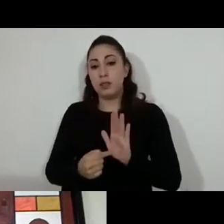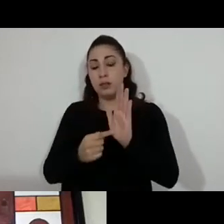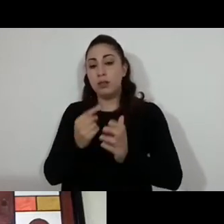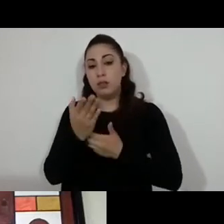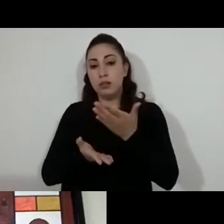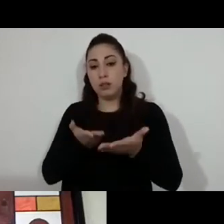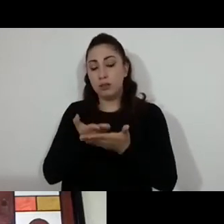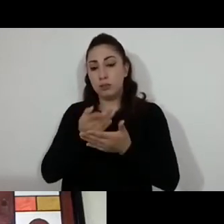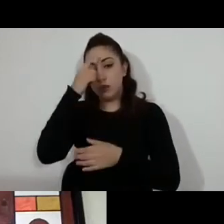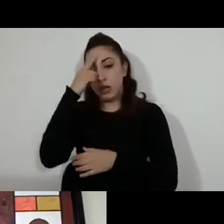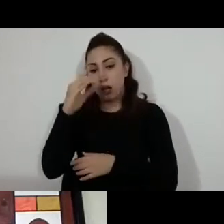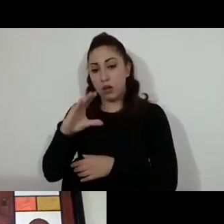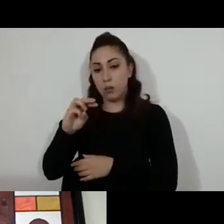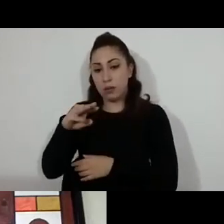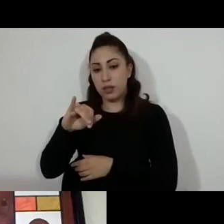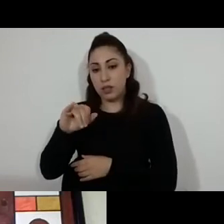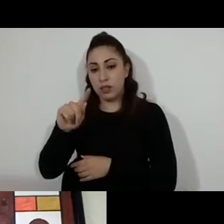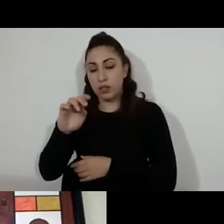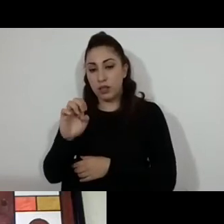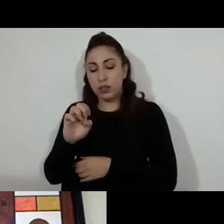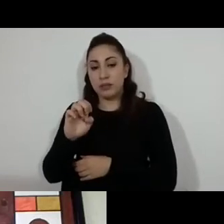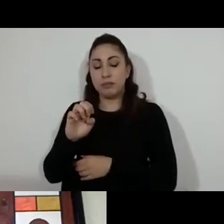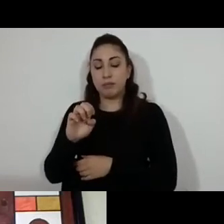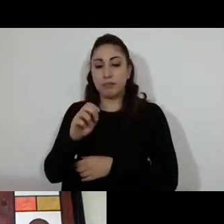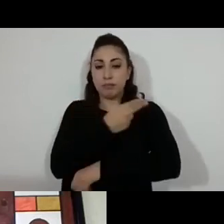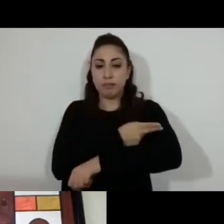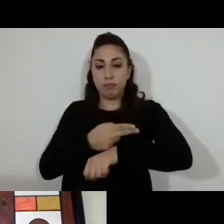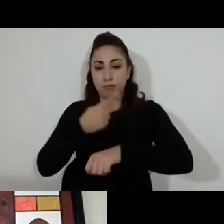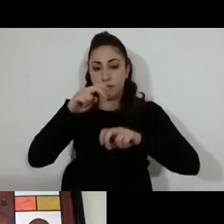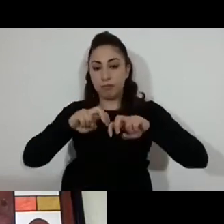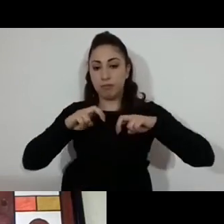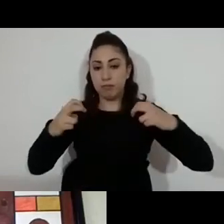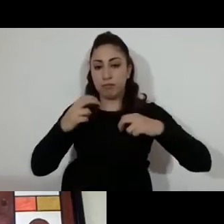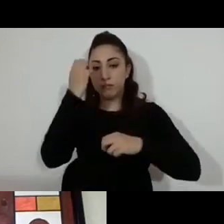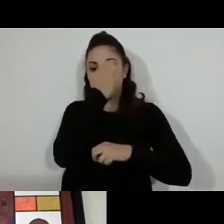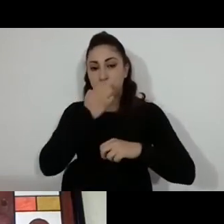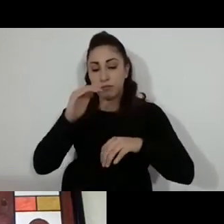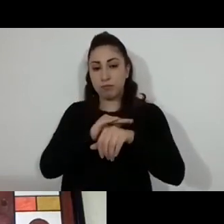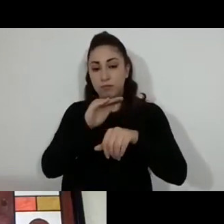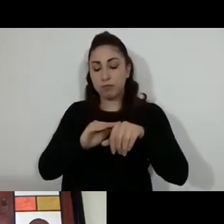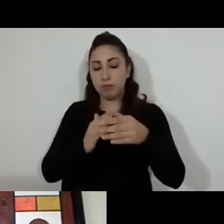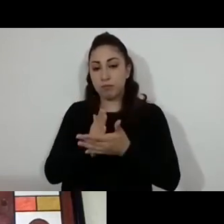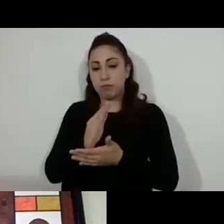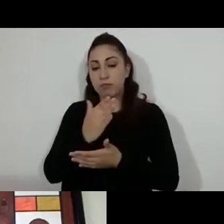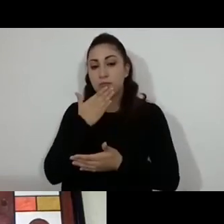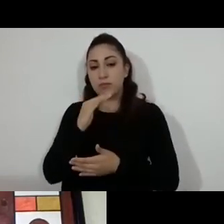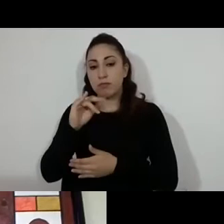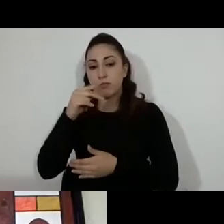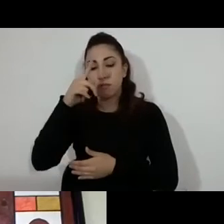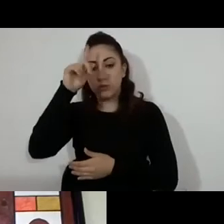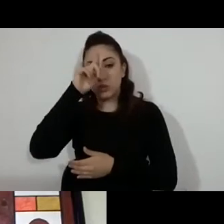honorífico de evaluación. Y posteriormente también, diputadas y diputados, tenemos